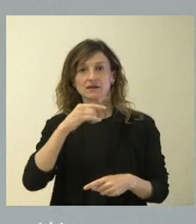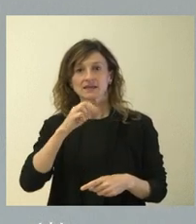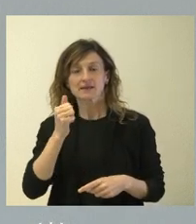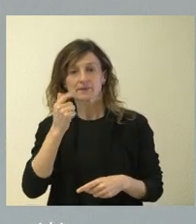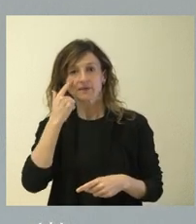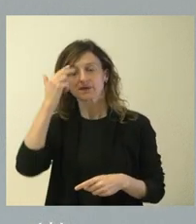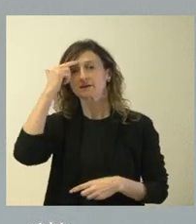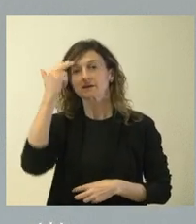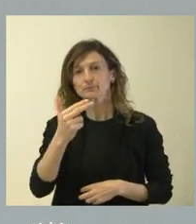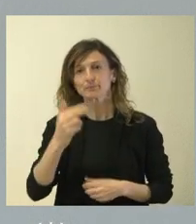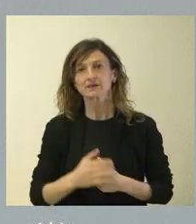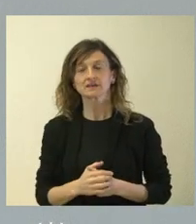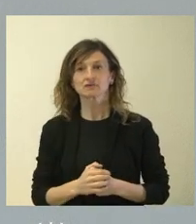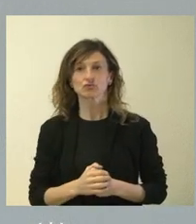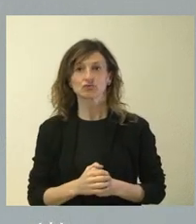y desde